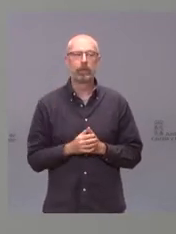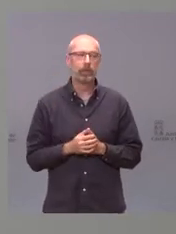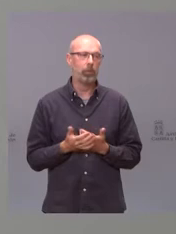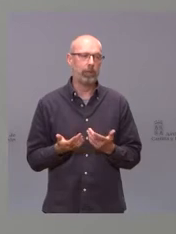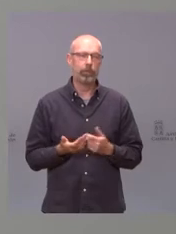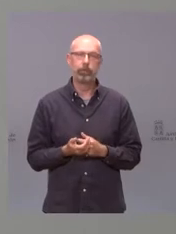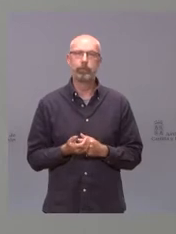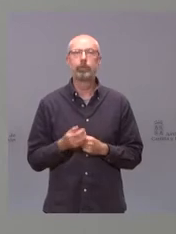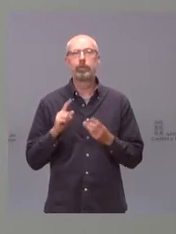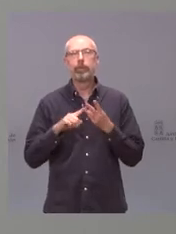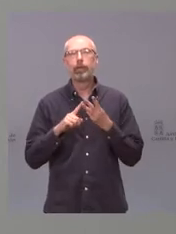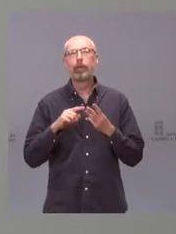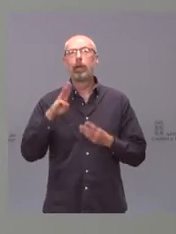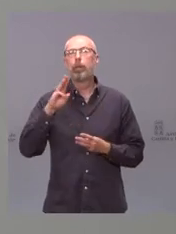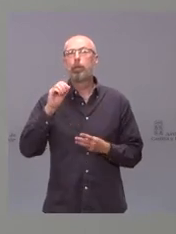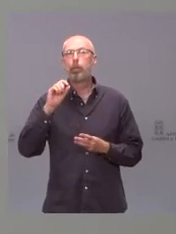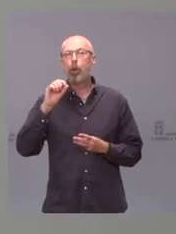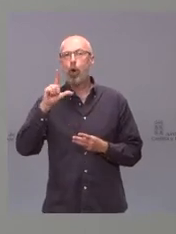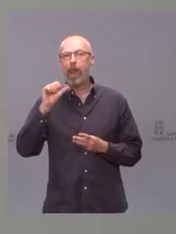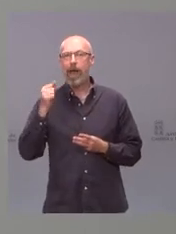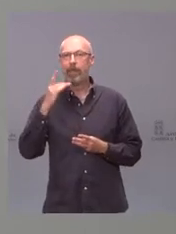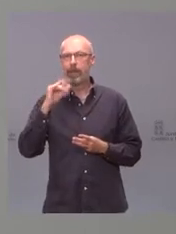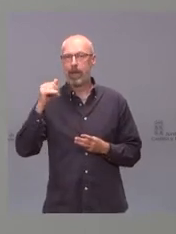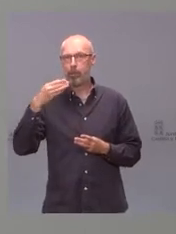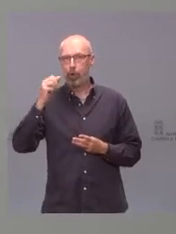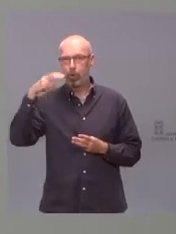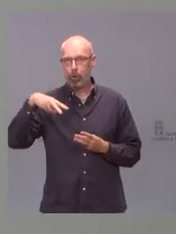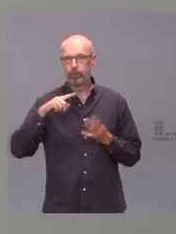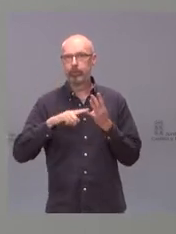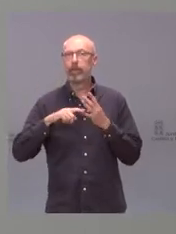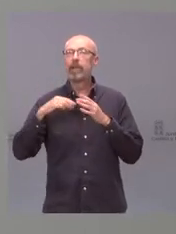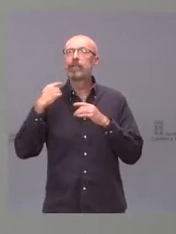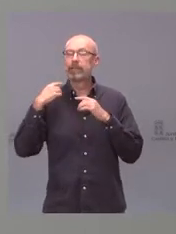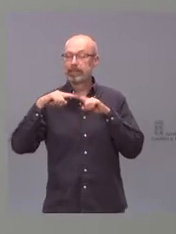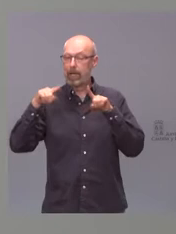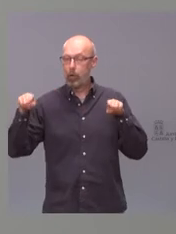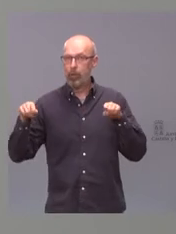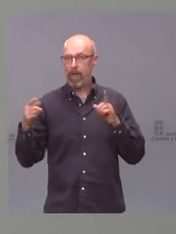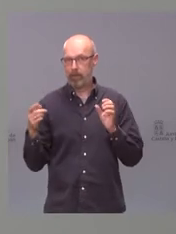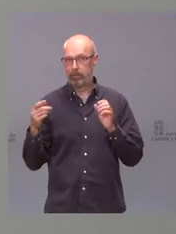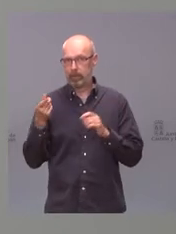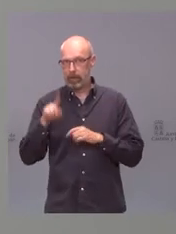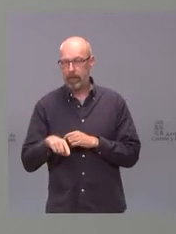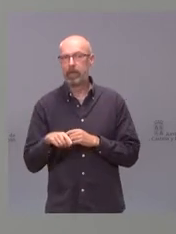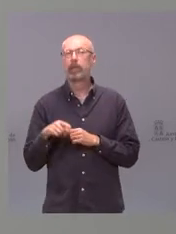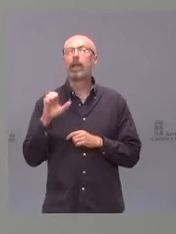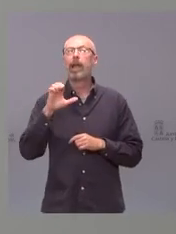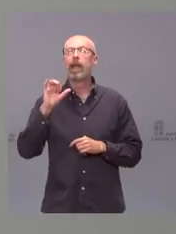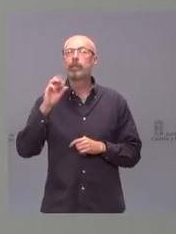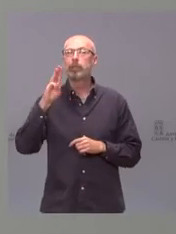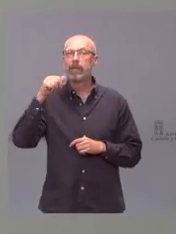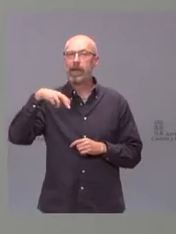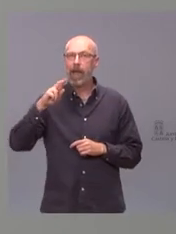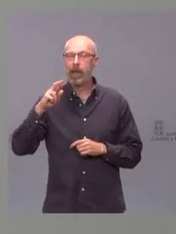Pola de Agordón 1.153, Segovia 516 por 100.000 habitantes, El Espinal 429,